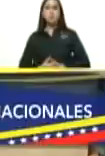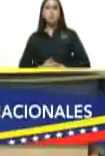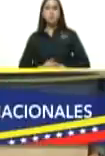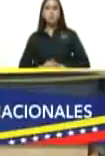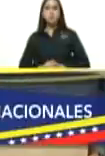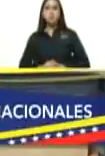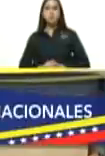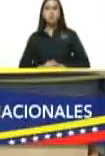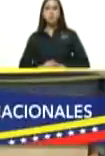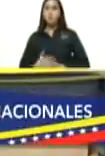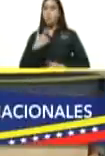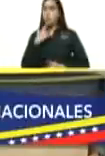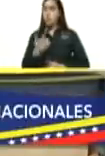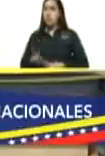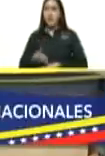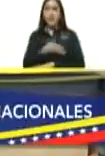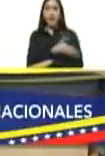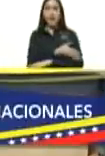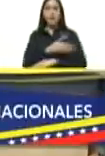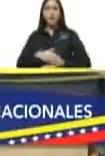lo dije en su momento